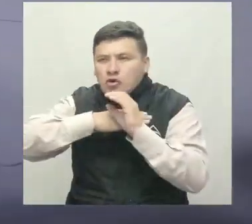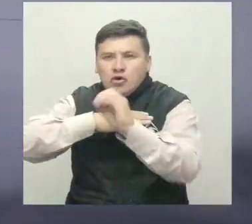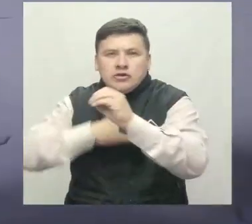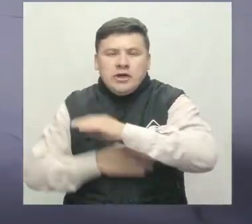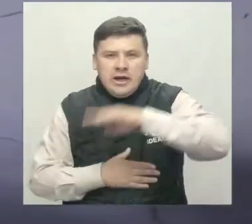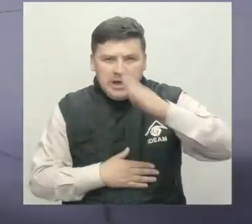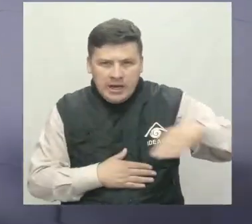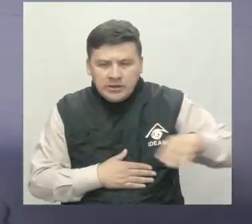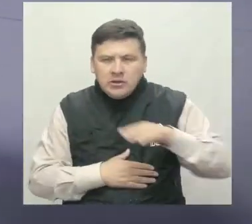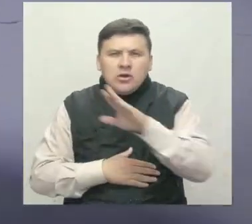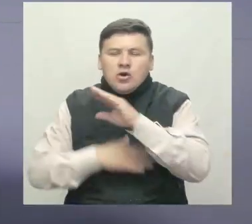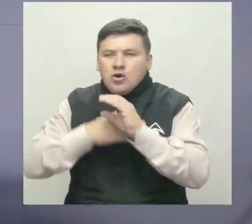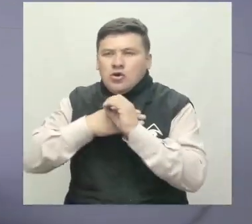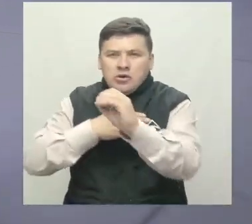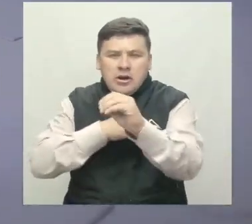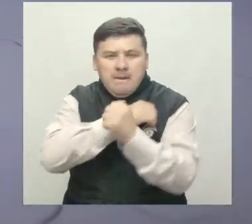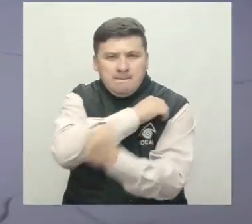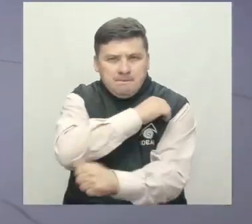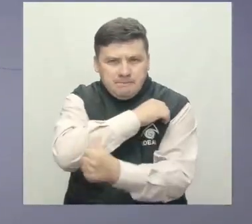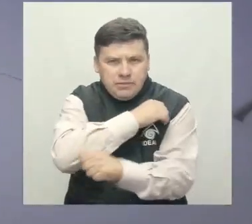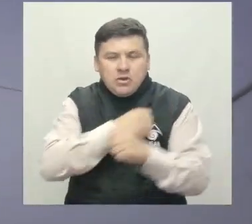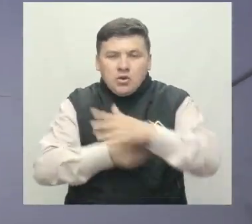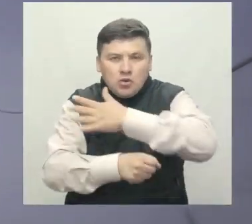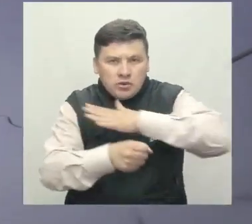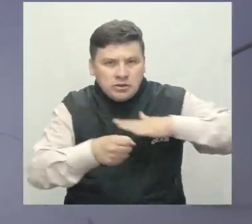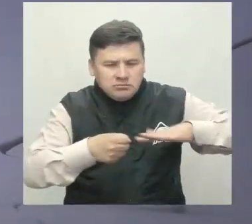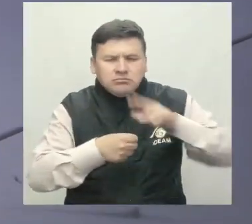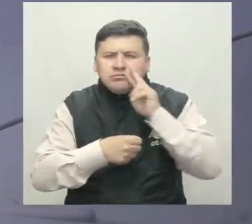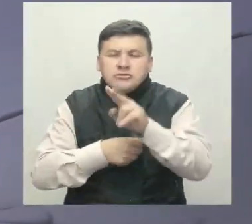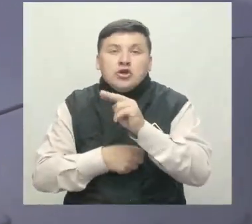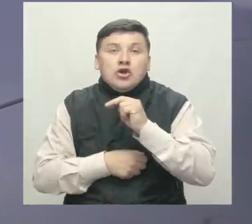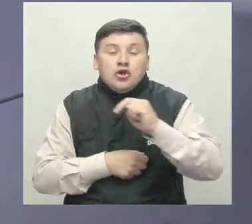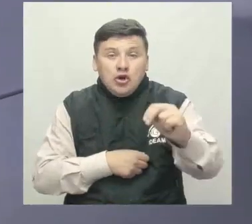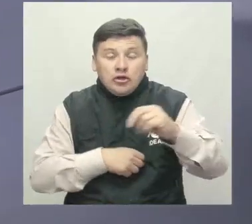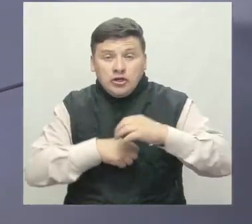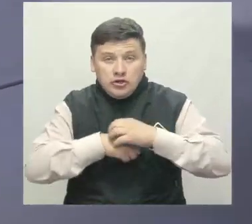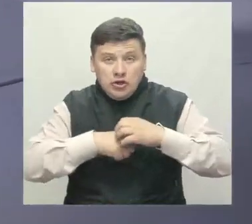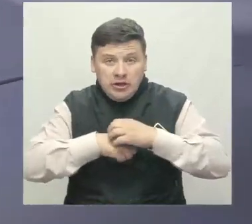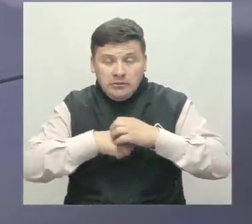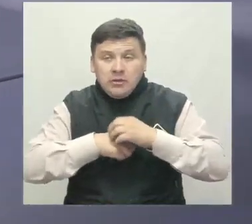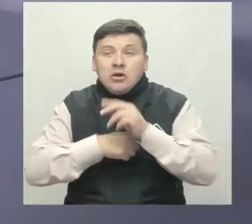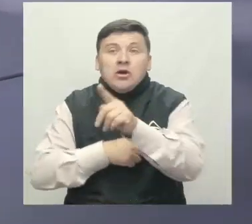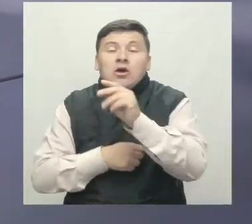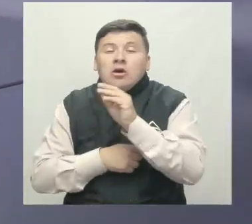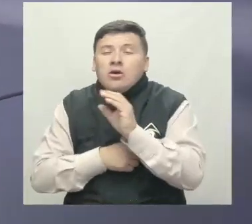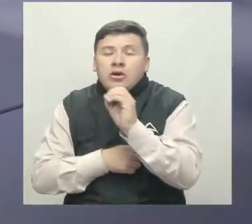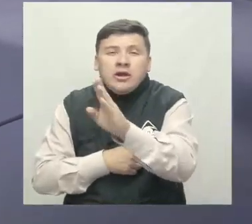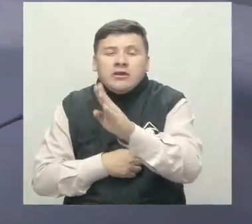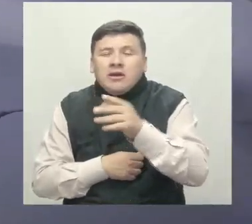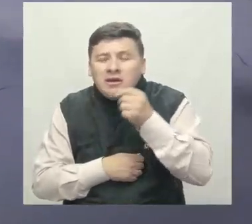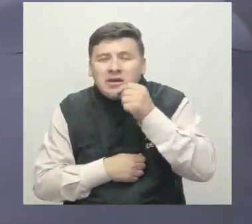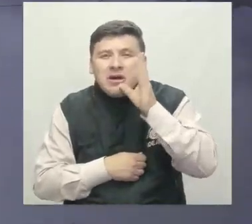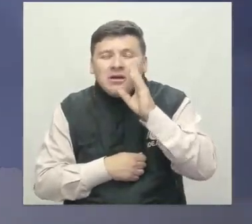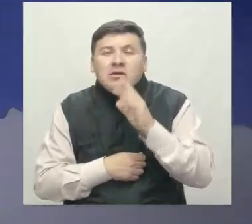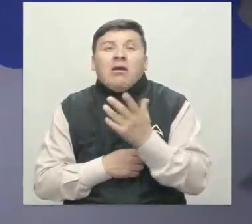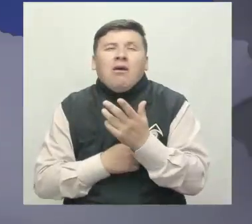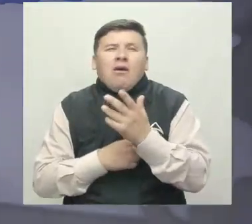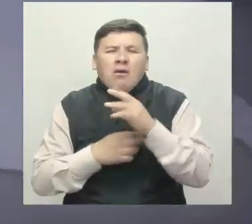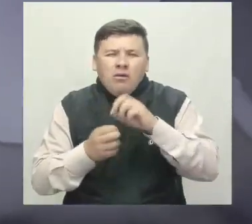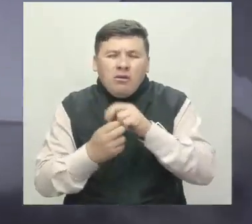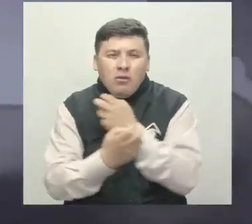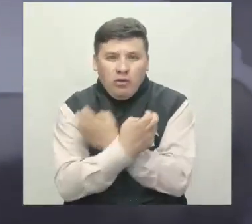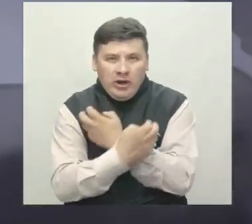Antioquia, occidente de Boyacá y de Cundinamarca, norte del Tolima, oriente de Caldas y en las montañas de Luila y Nariño.